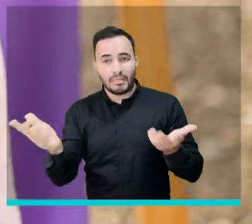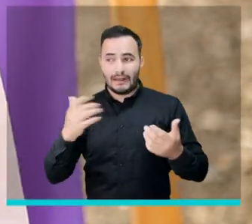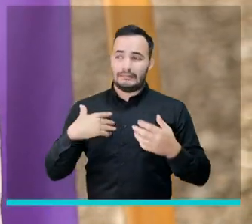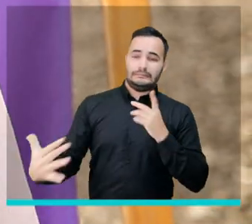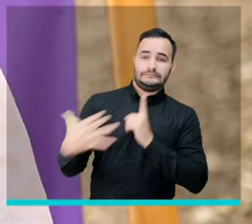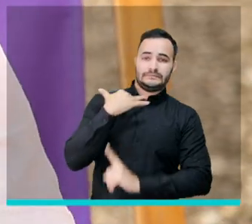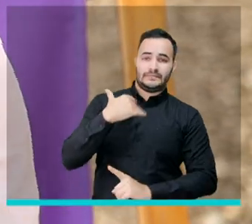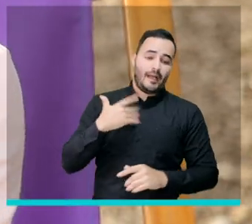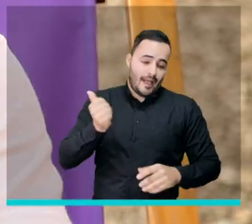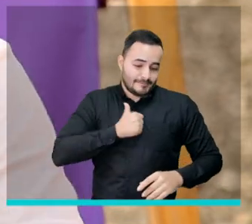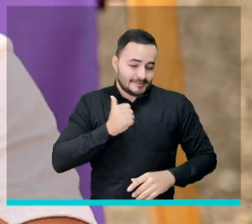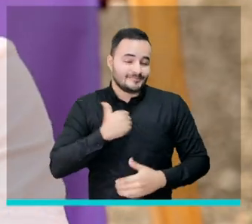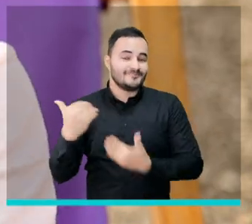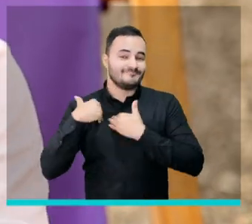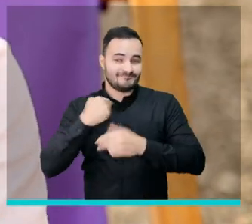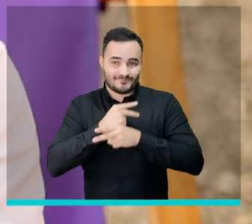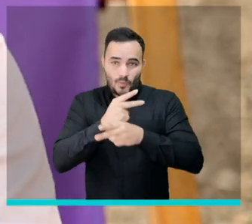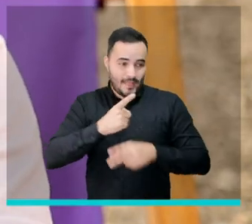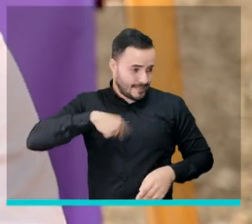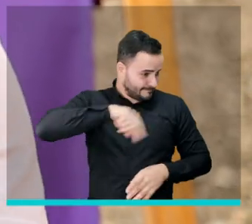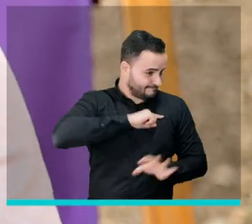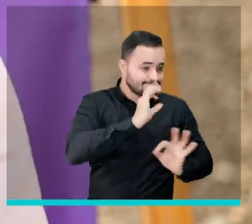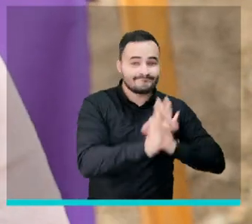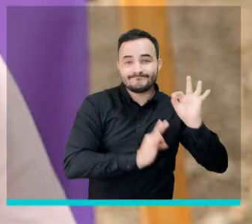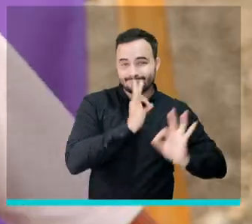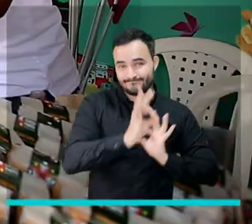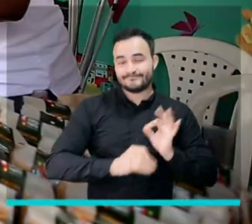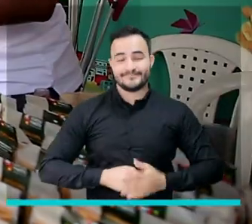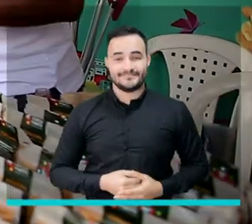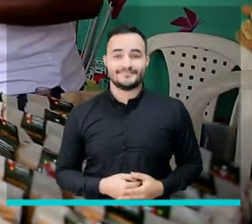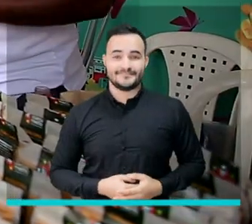cuida, entonces nos tenemos que cuidar nosotros mismos a nosotros.